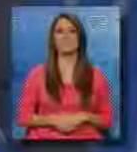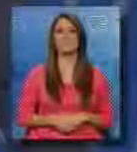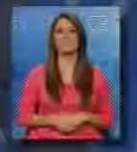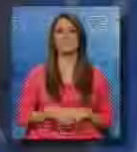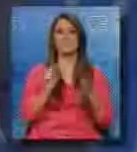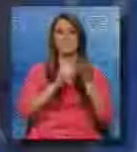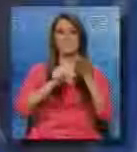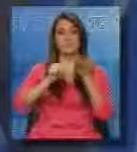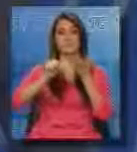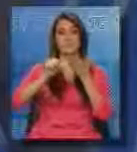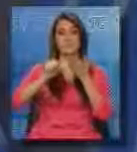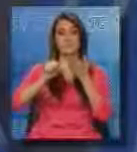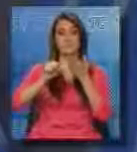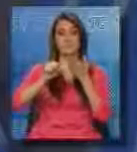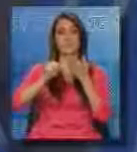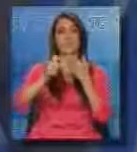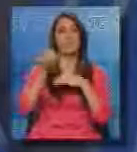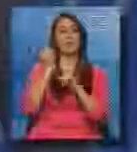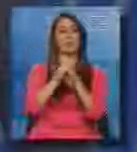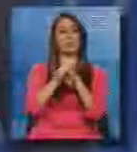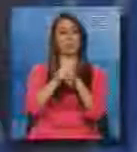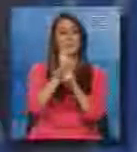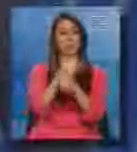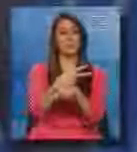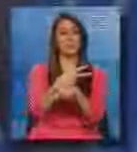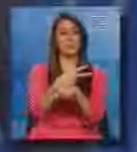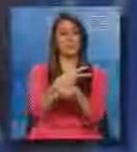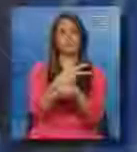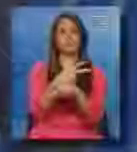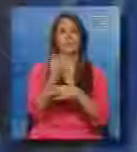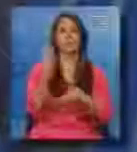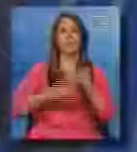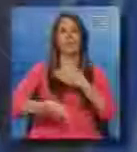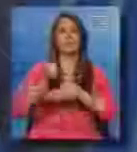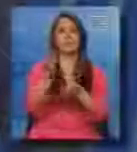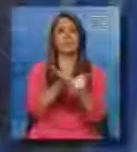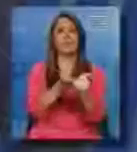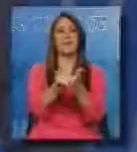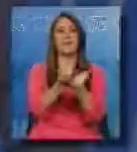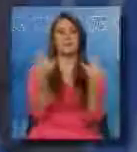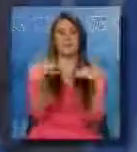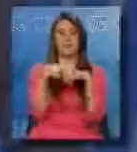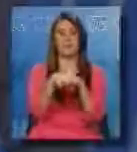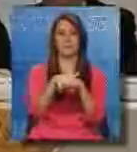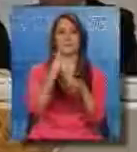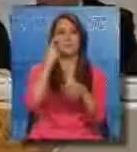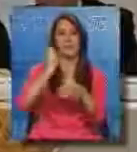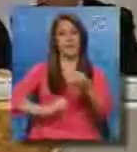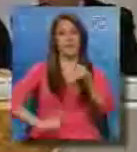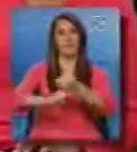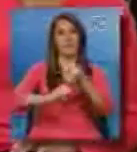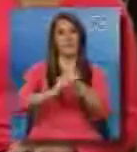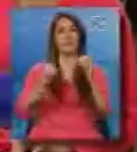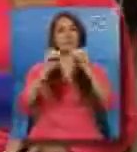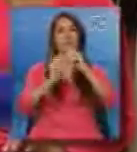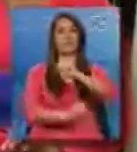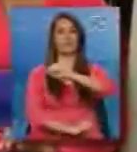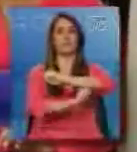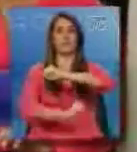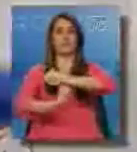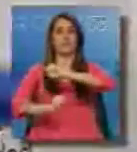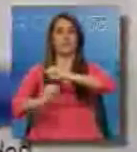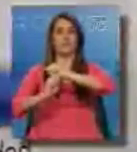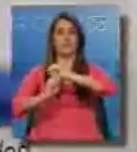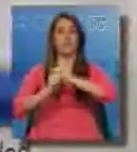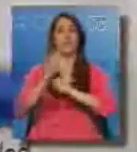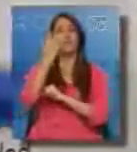El Ministerio de Industrias y Productividad presentó una plataforma de servicios integrales para apoyar y fortalecer los procesos de